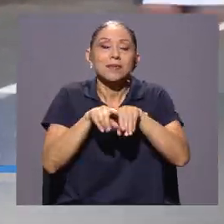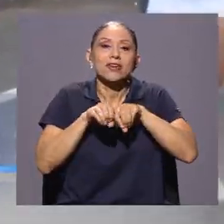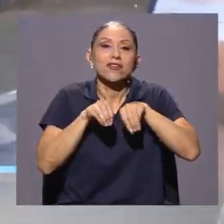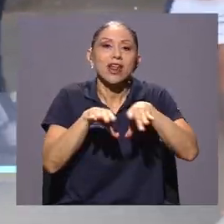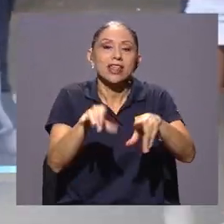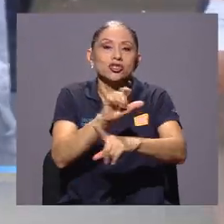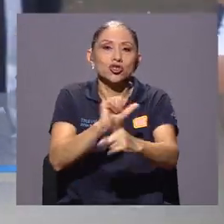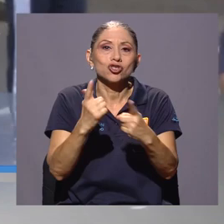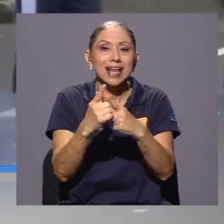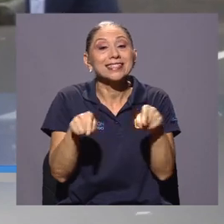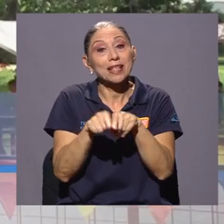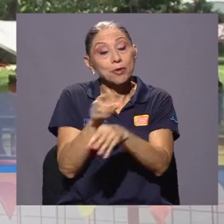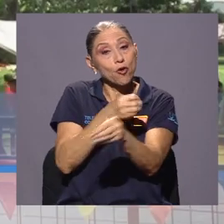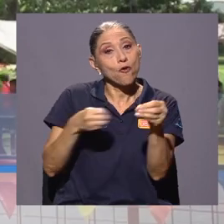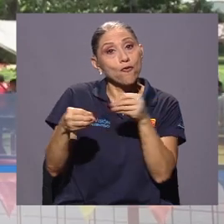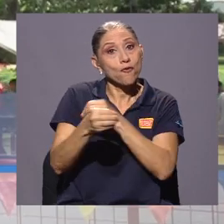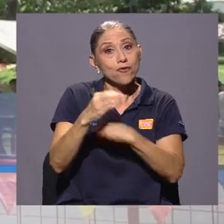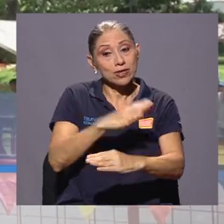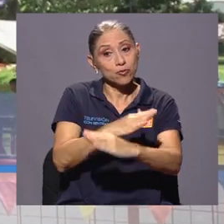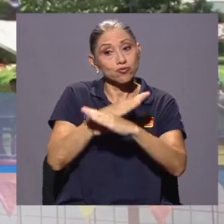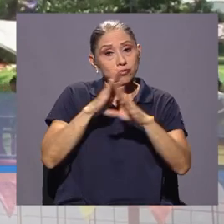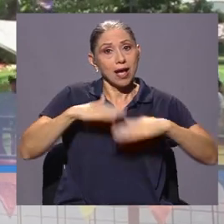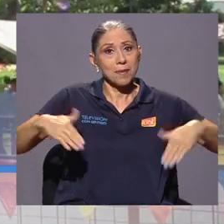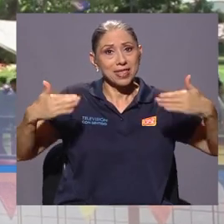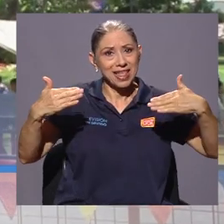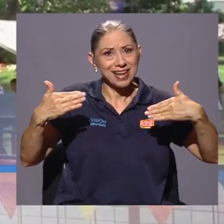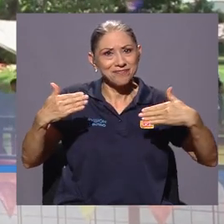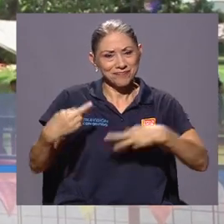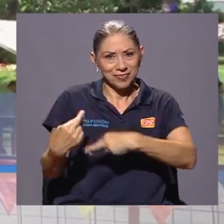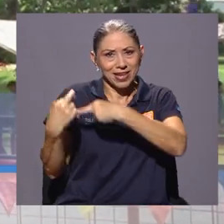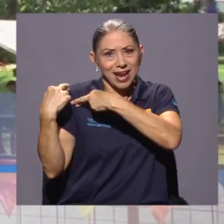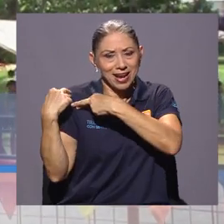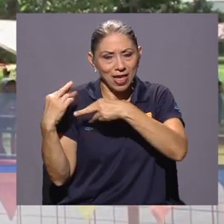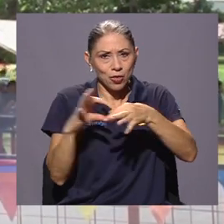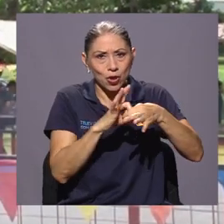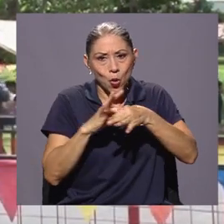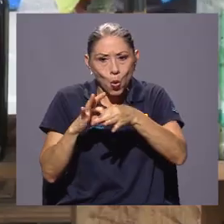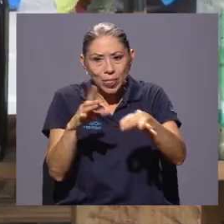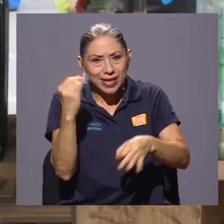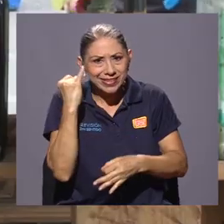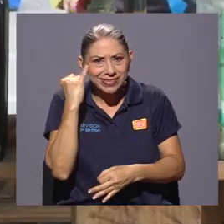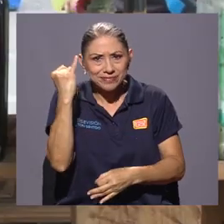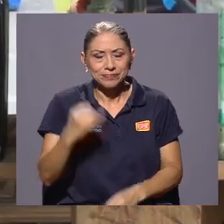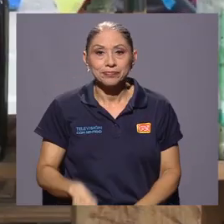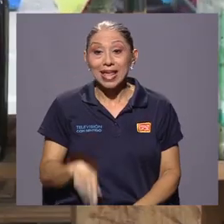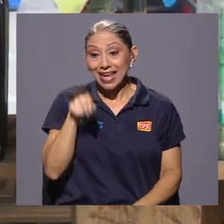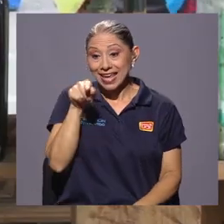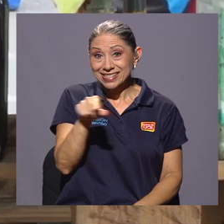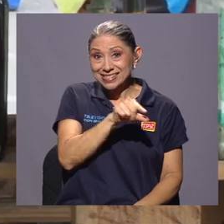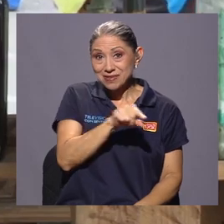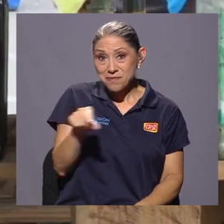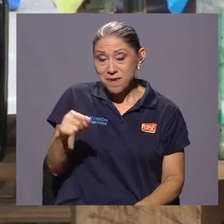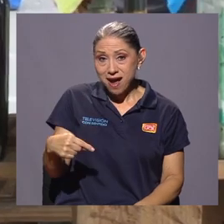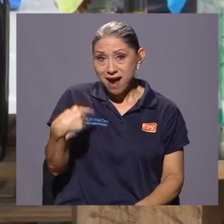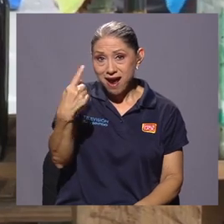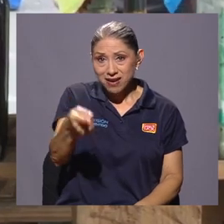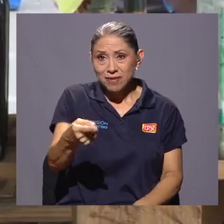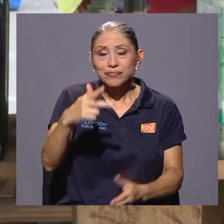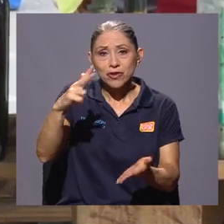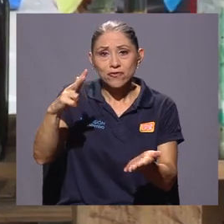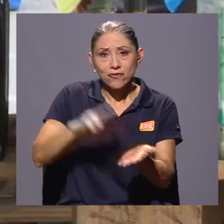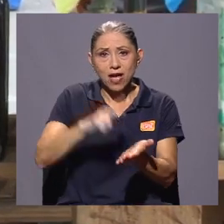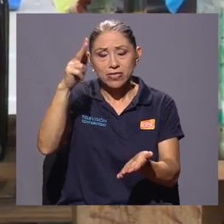y las de la Unidad de Gestión Ambiental, que se ha encargado de coordinar esta iniciativa. Esta semana vamos a tener la ratificación